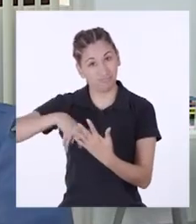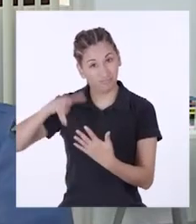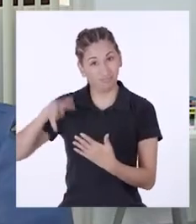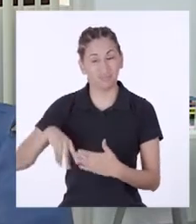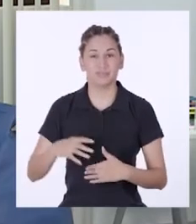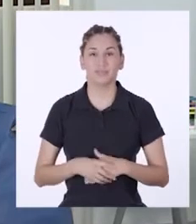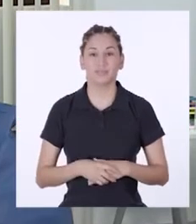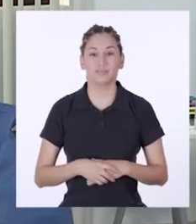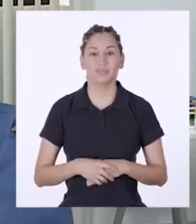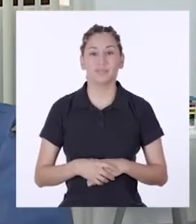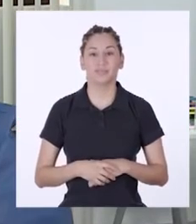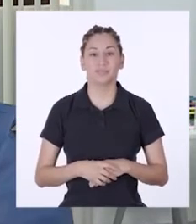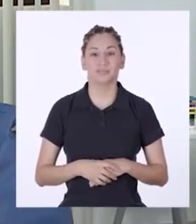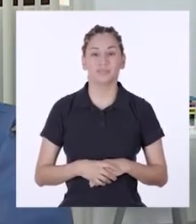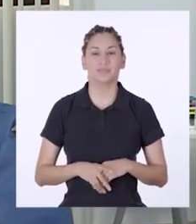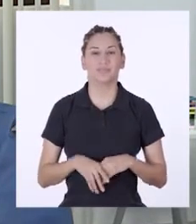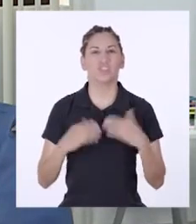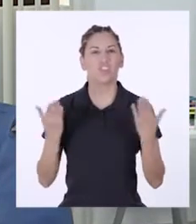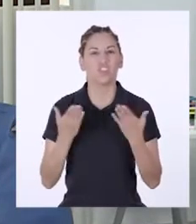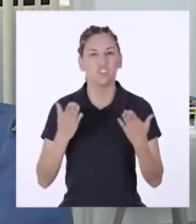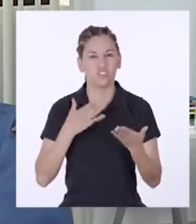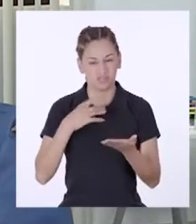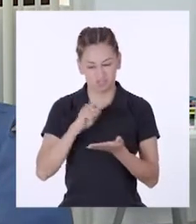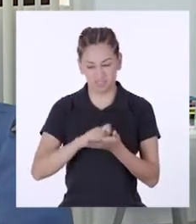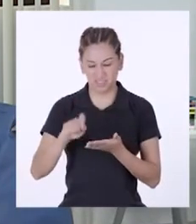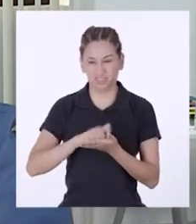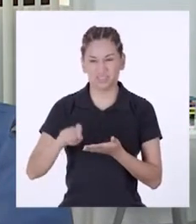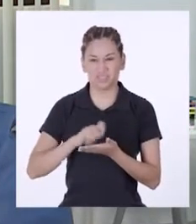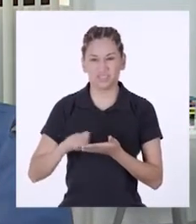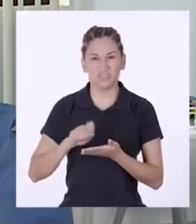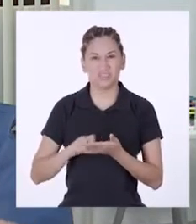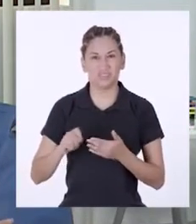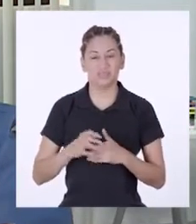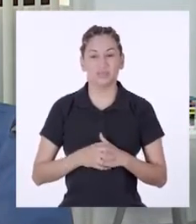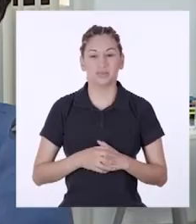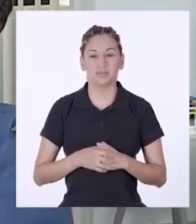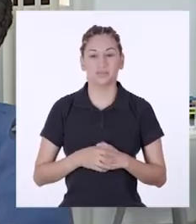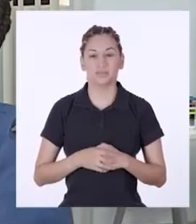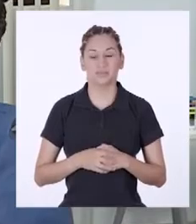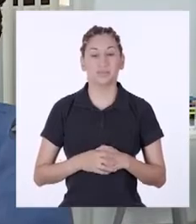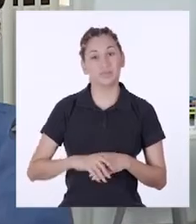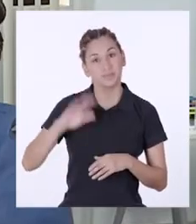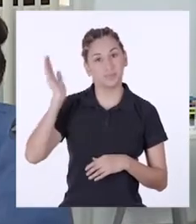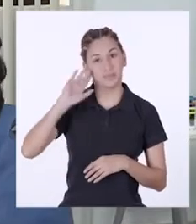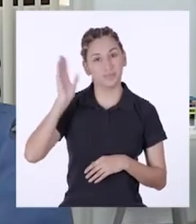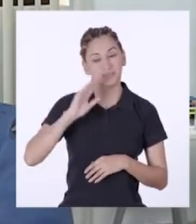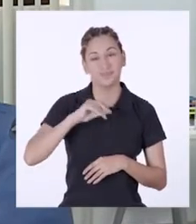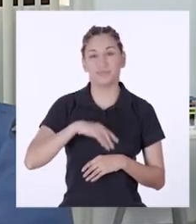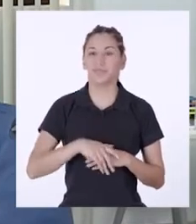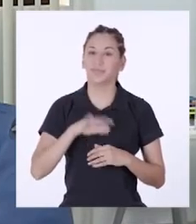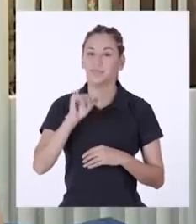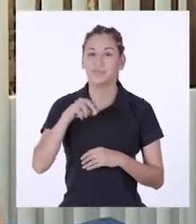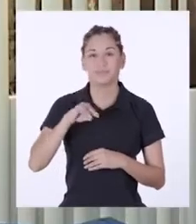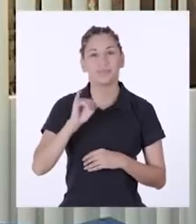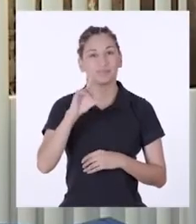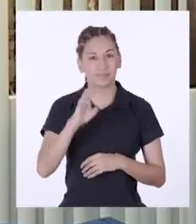ver... ¿Dónde dejé mis notas? ¡Hola, Yamile!